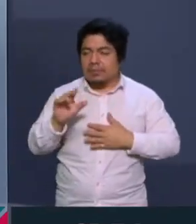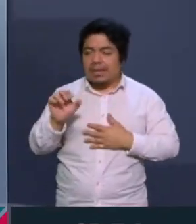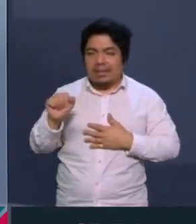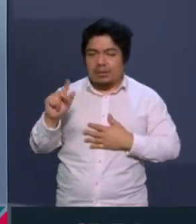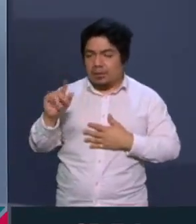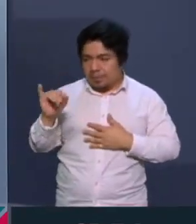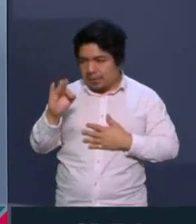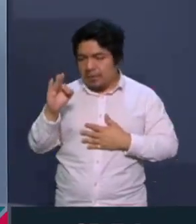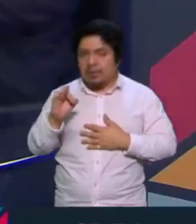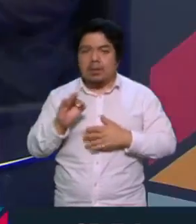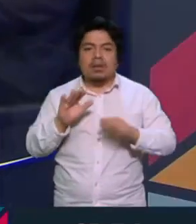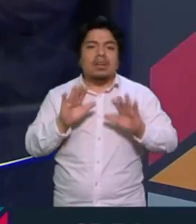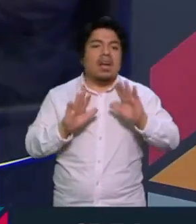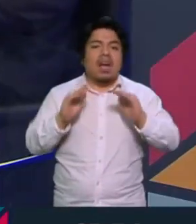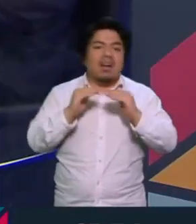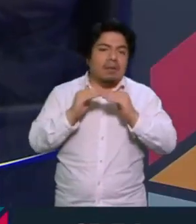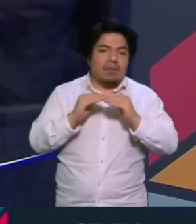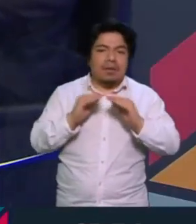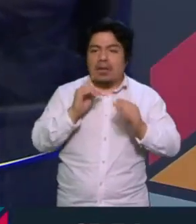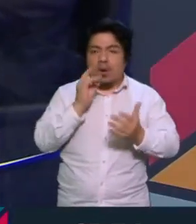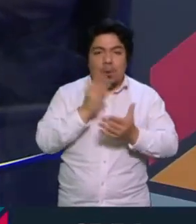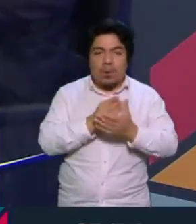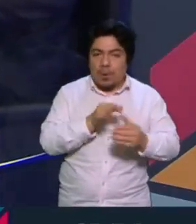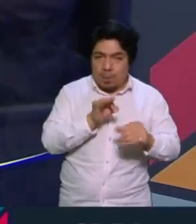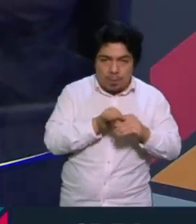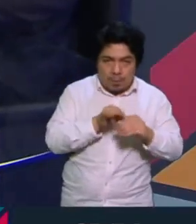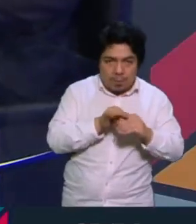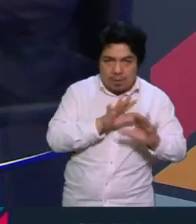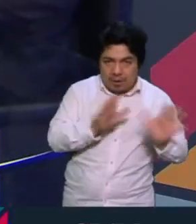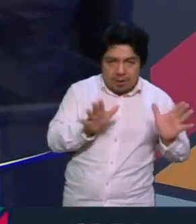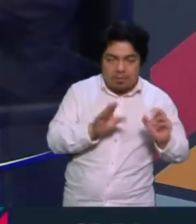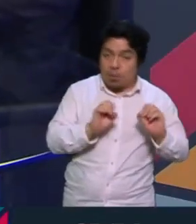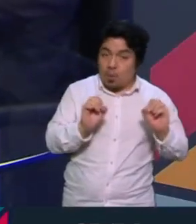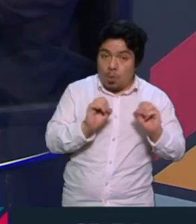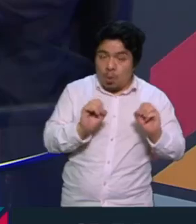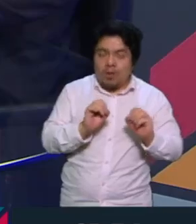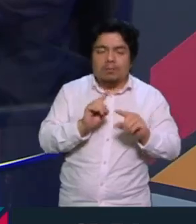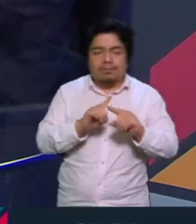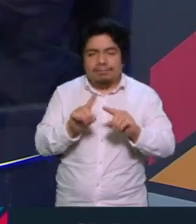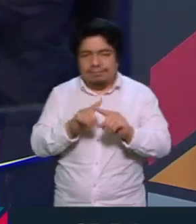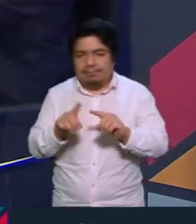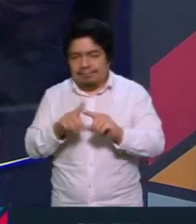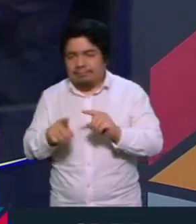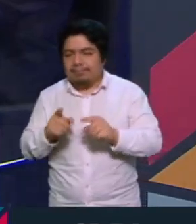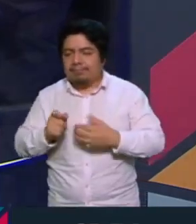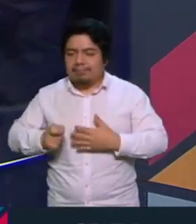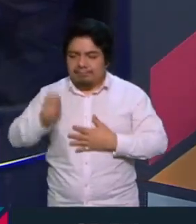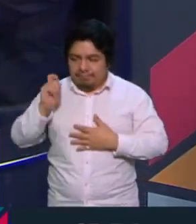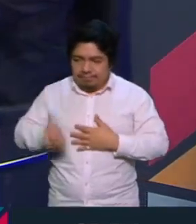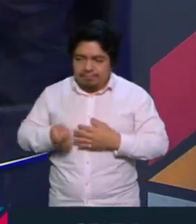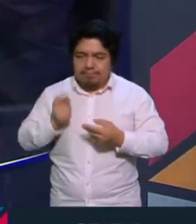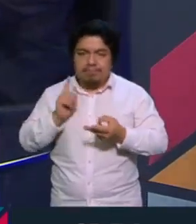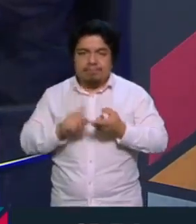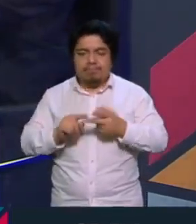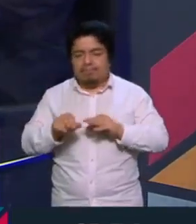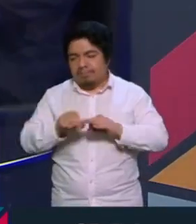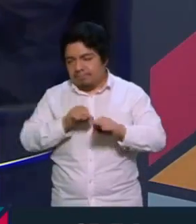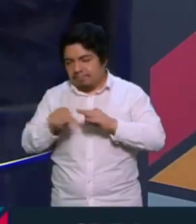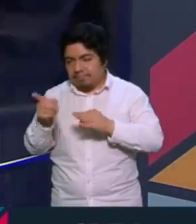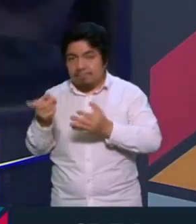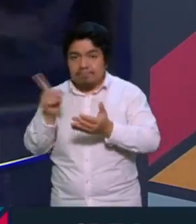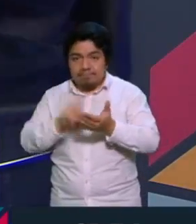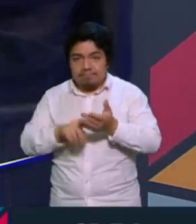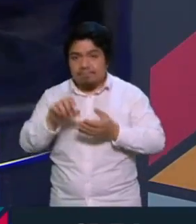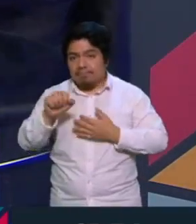Judicial, pero democratizar no es únicamente someter al voto a las personas juzgadoras, sino también que las sentencias, el trabajo que se hace en la Suprema